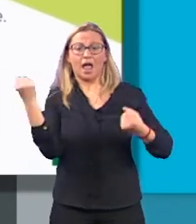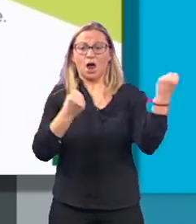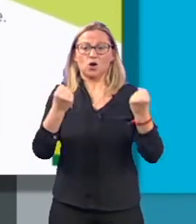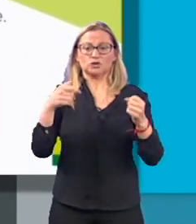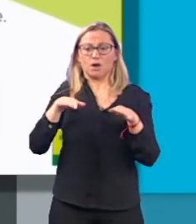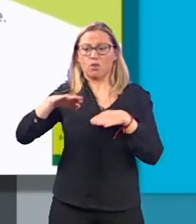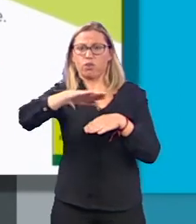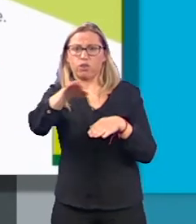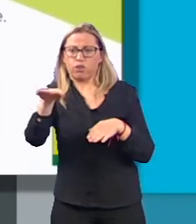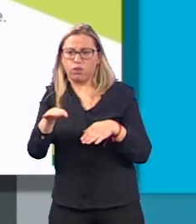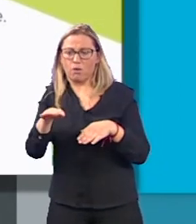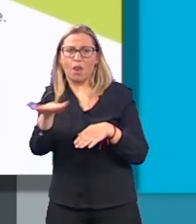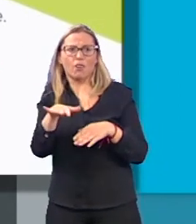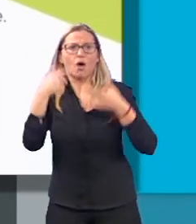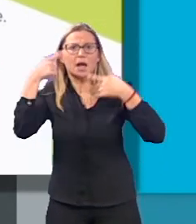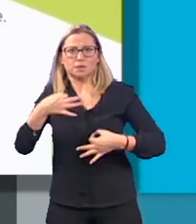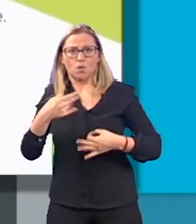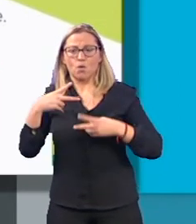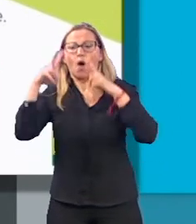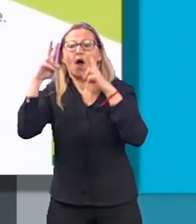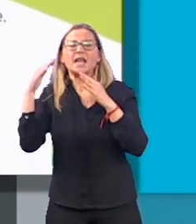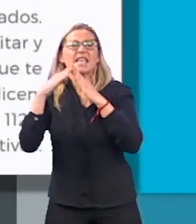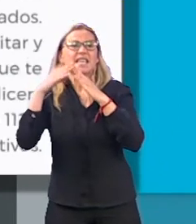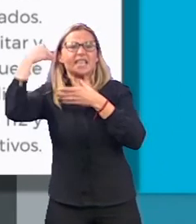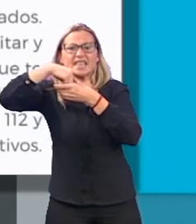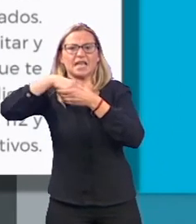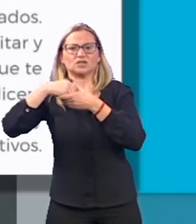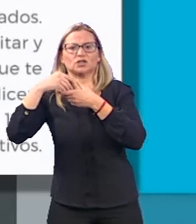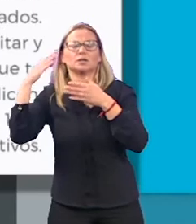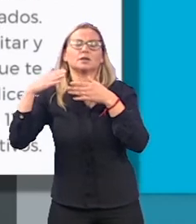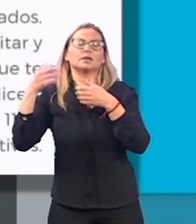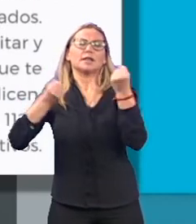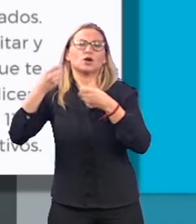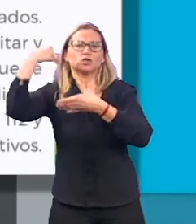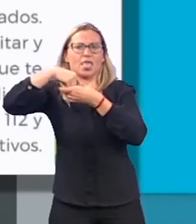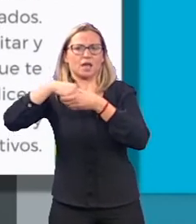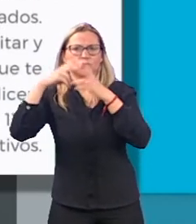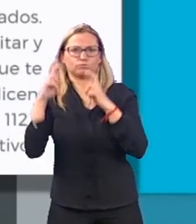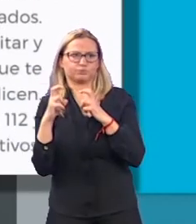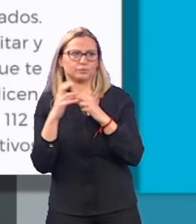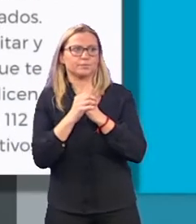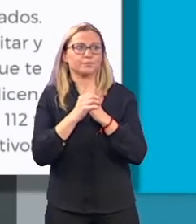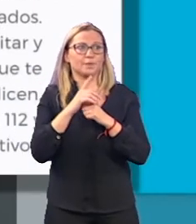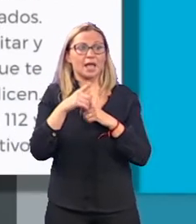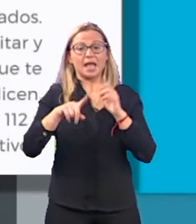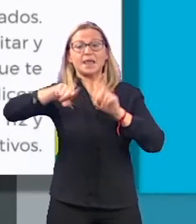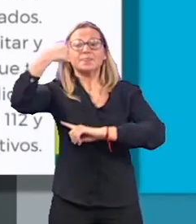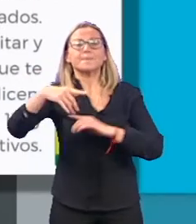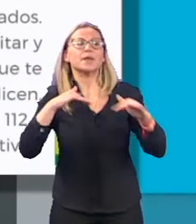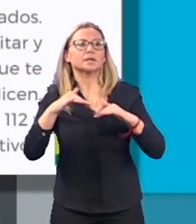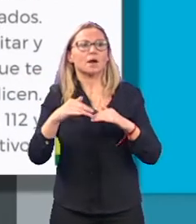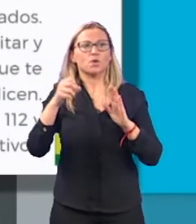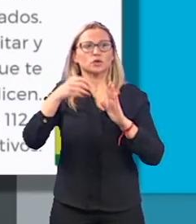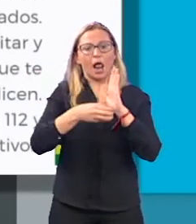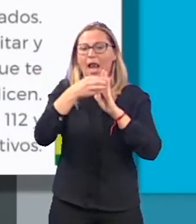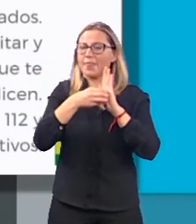para en un lugar seguro y quédate dentro del vehículo. Después del terremoto, utiliza escaleras y nunca